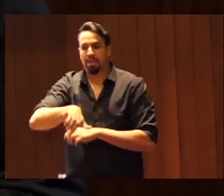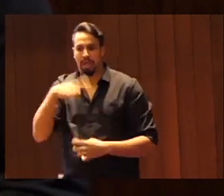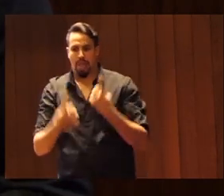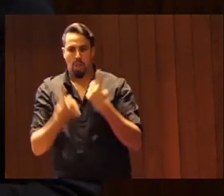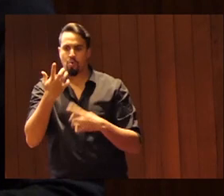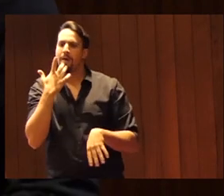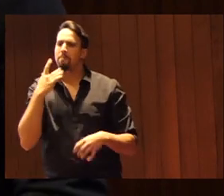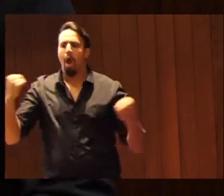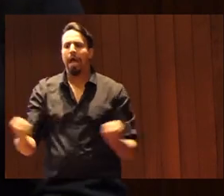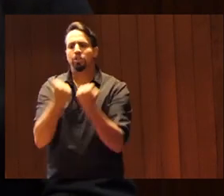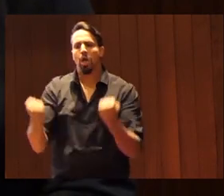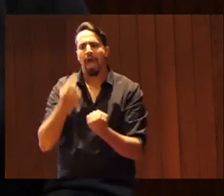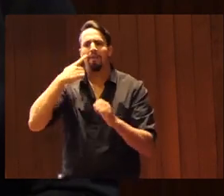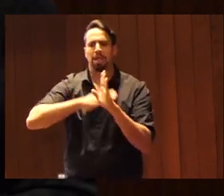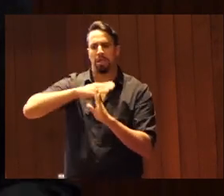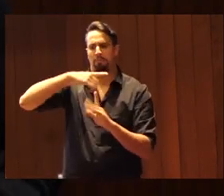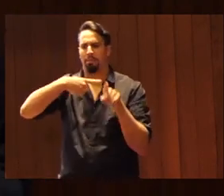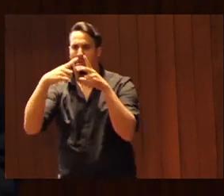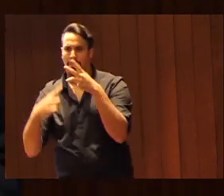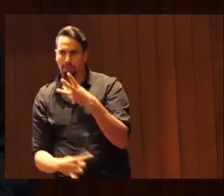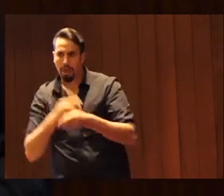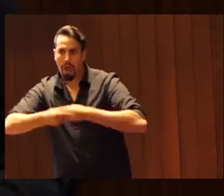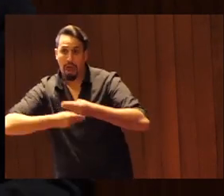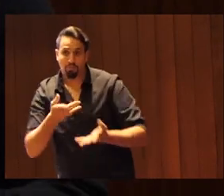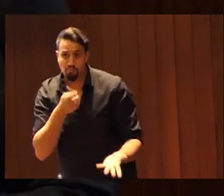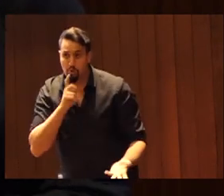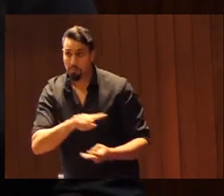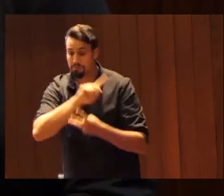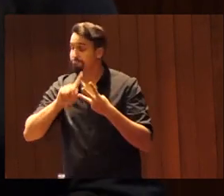se están desarrollando en diferentes niveles y, finalmente,